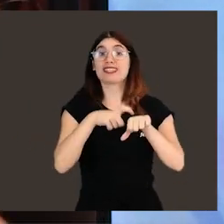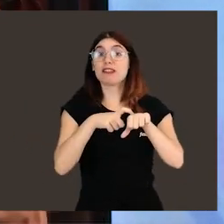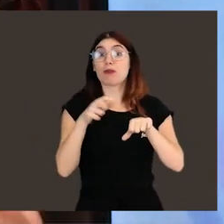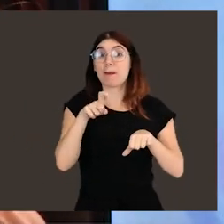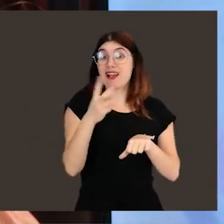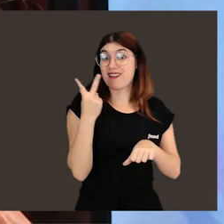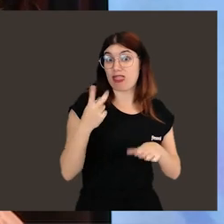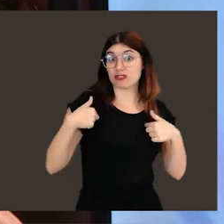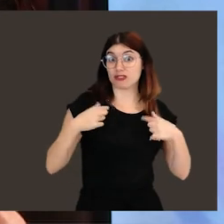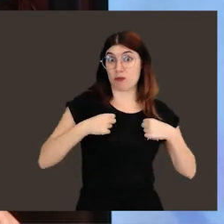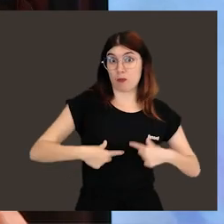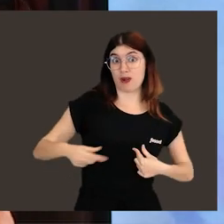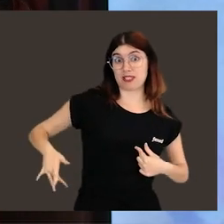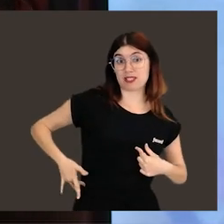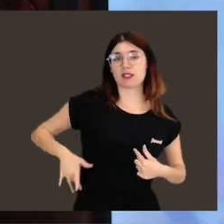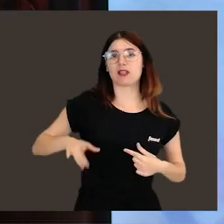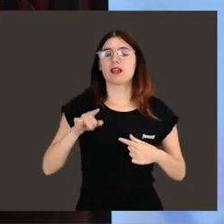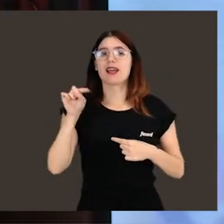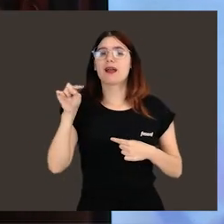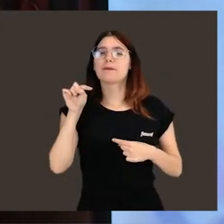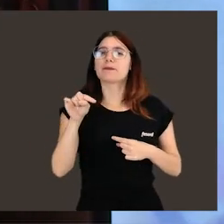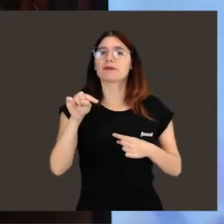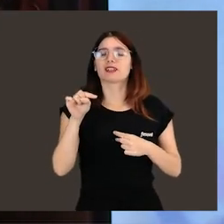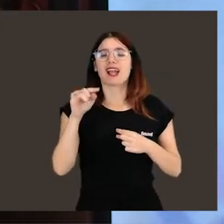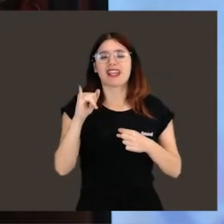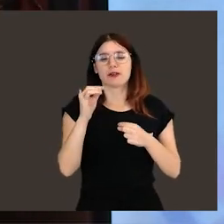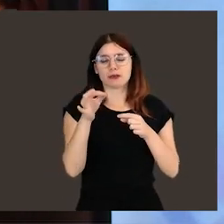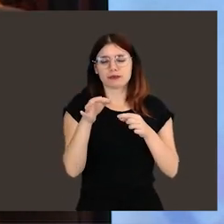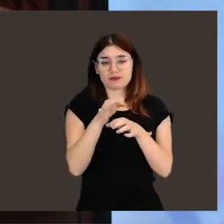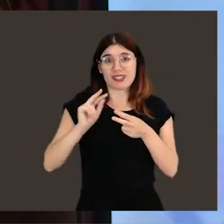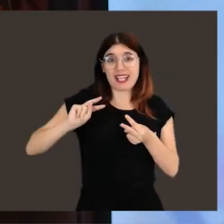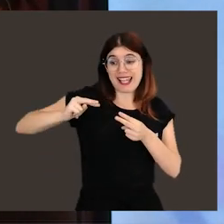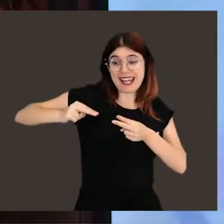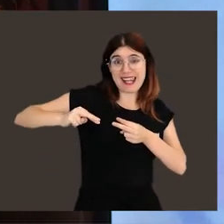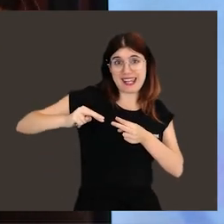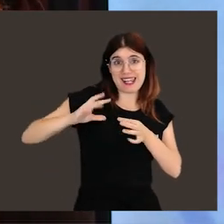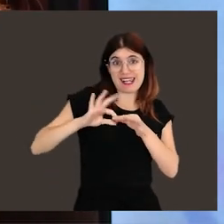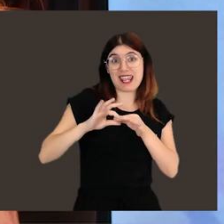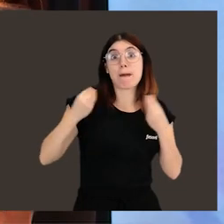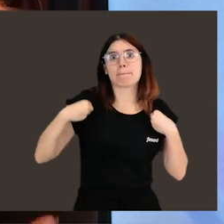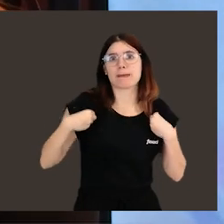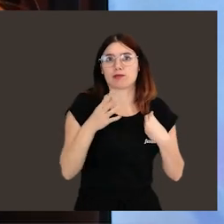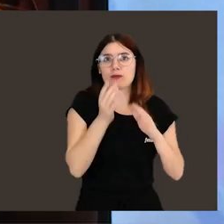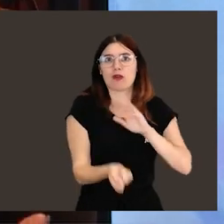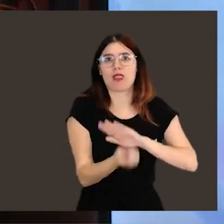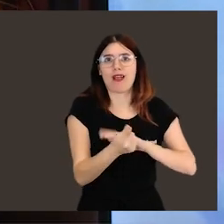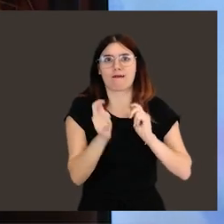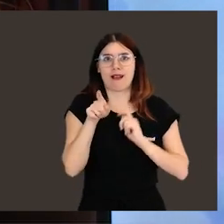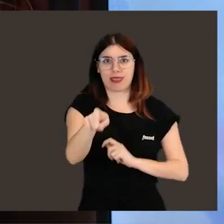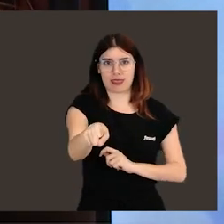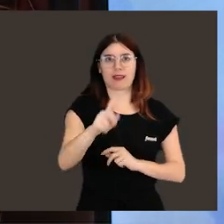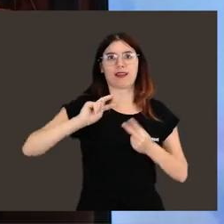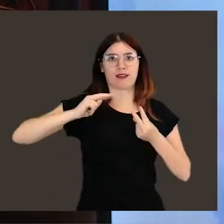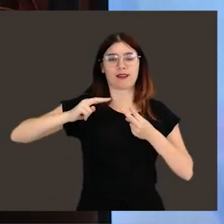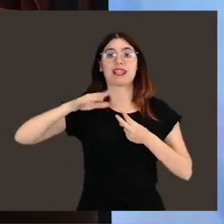porque en esos tipos de cáncer en particular se ha visto que el oncogen que determina su aparición es el mismo.